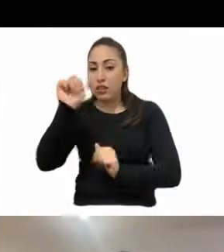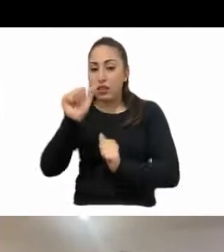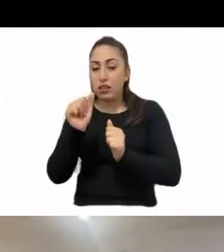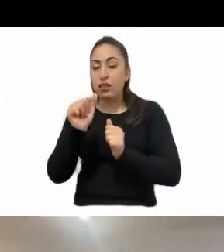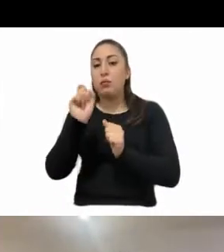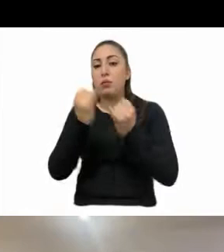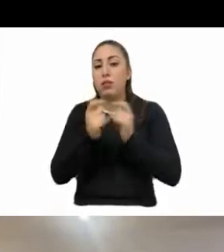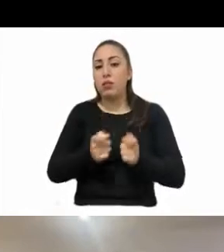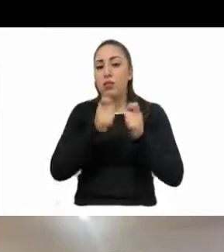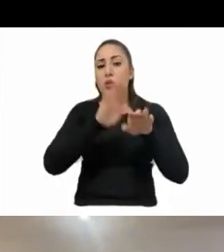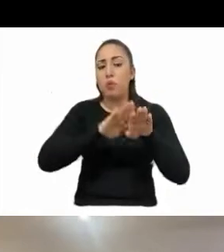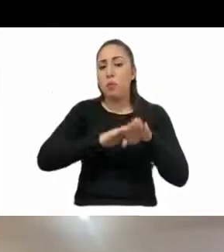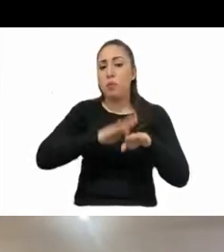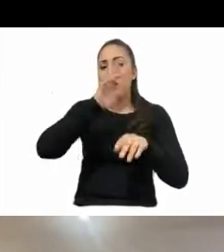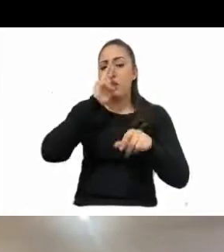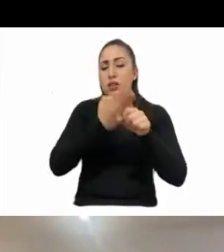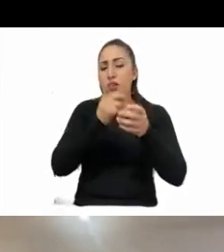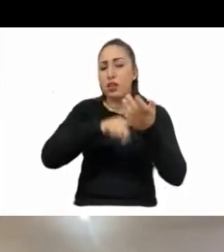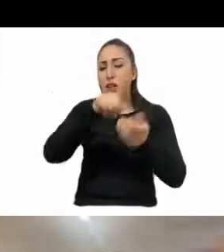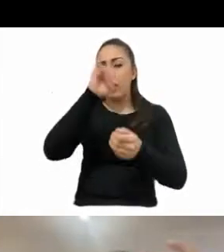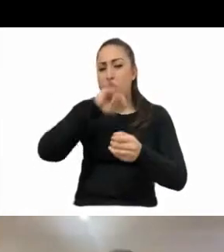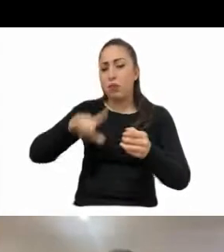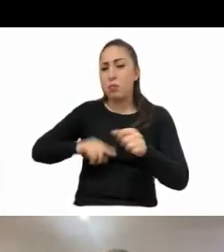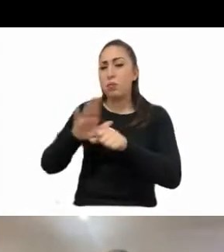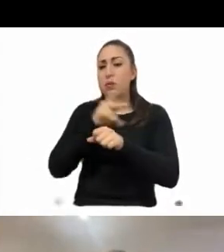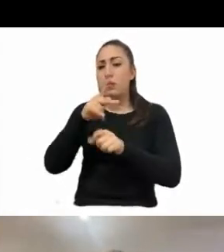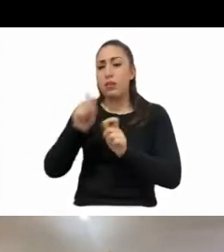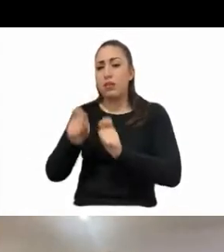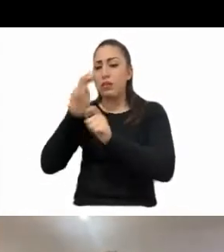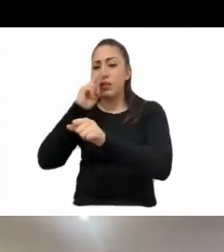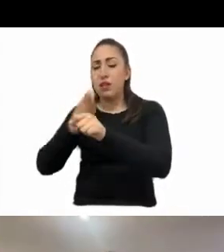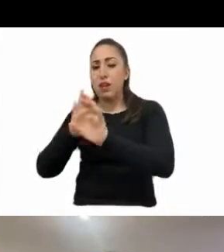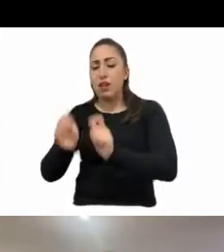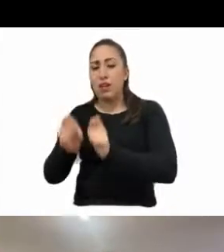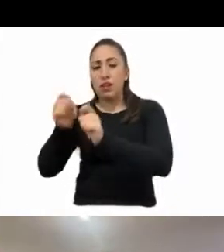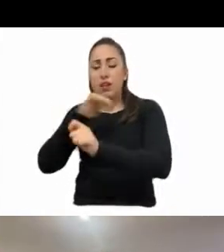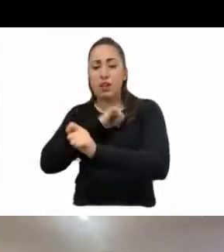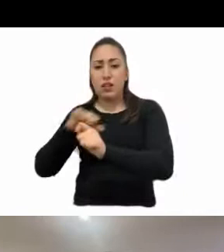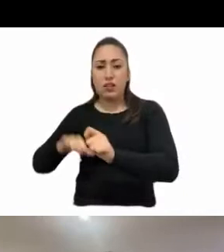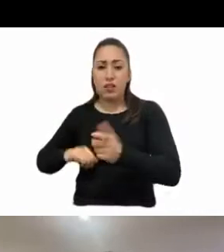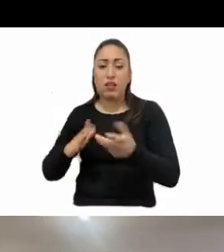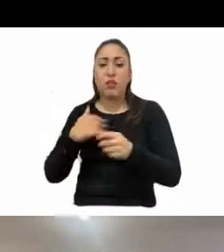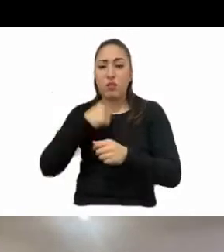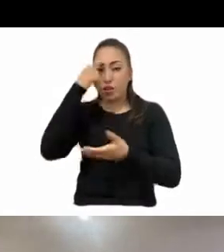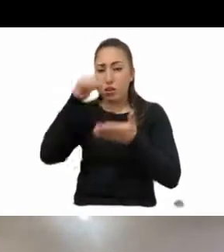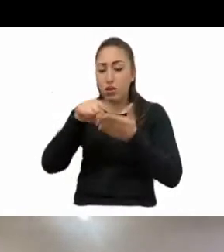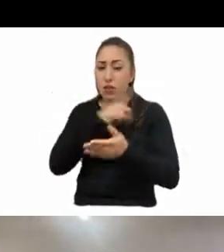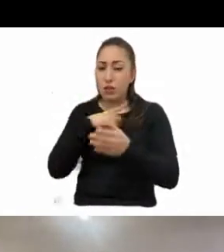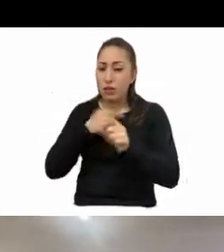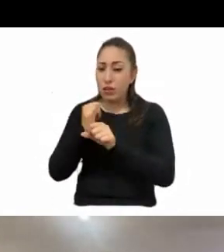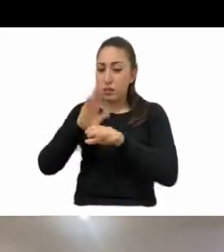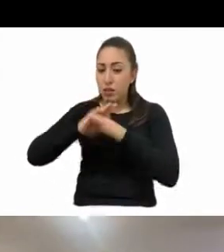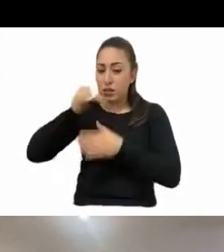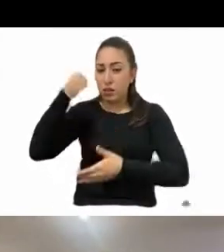gobierno que ya están concedidas a la, a las alcaldías. Entonces, yo creo que hay que socializar un poco más la,